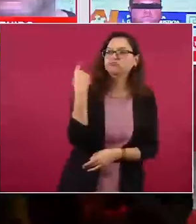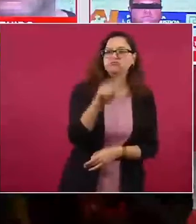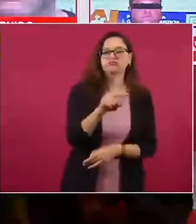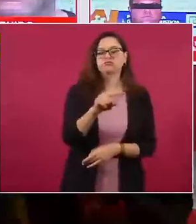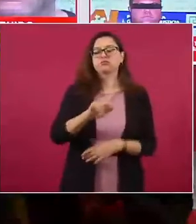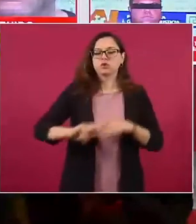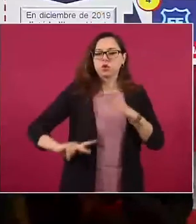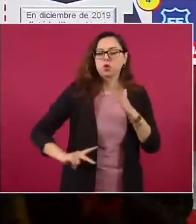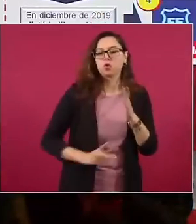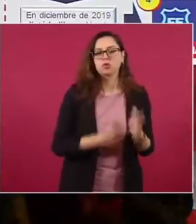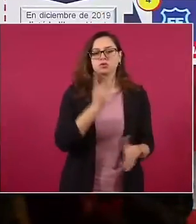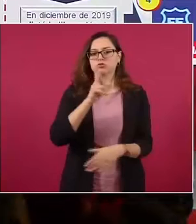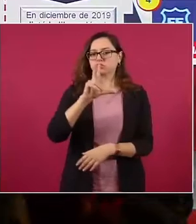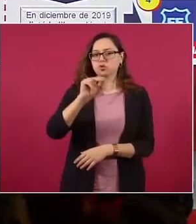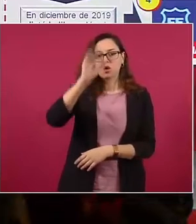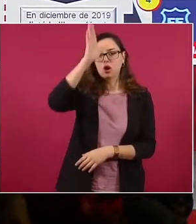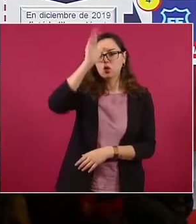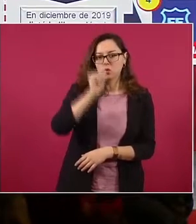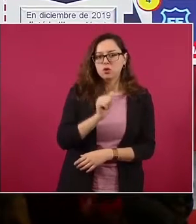Siguiente.